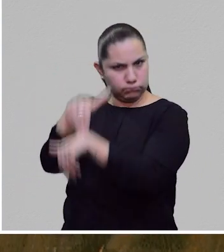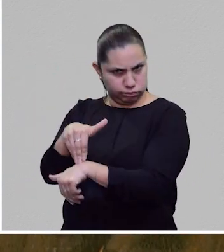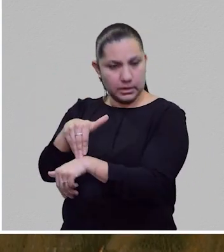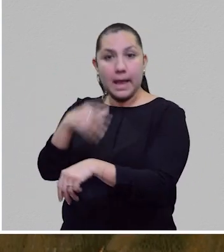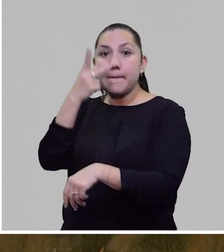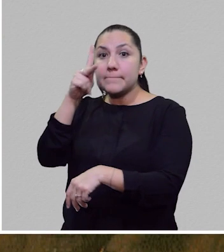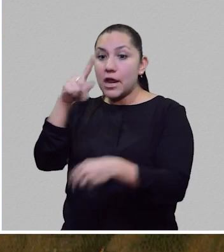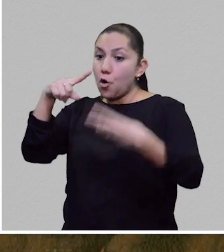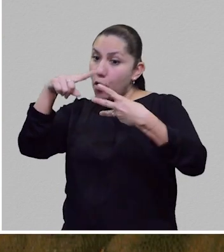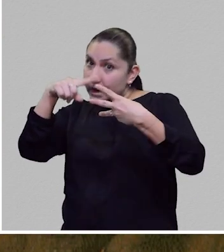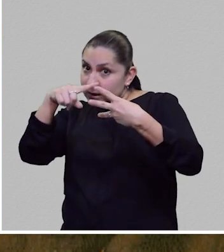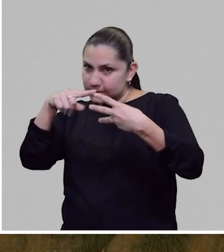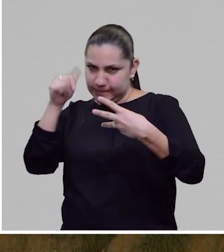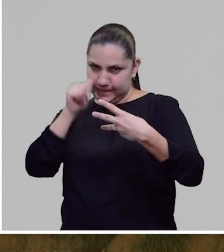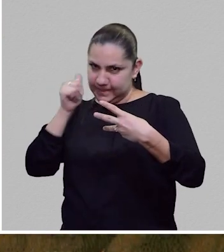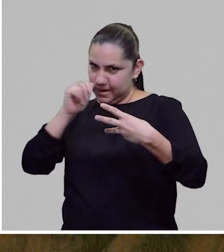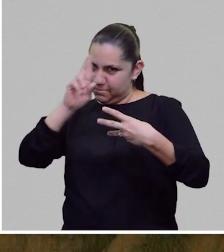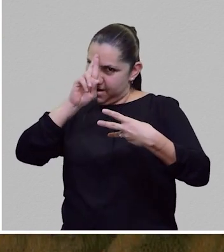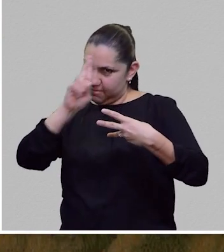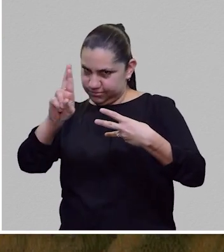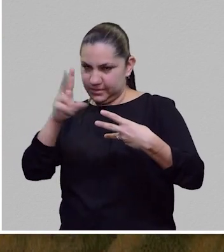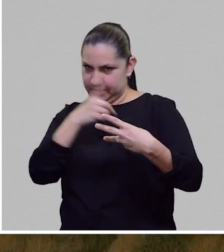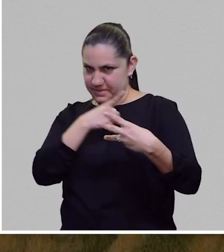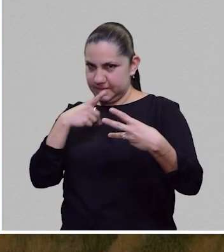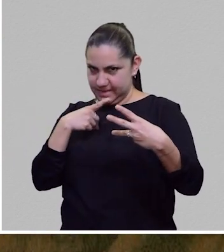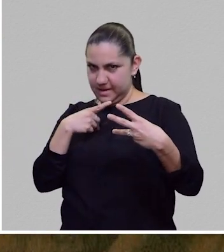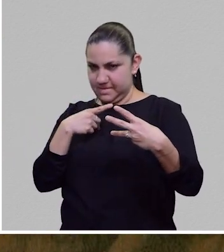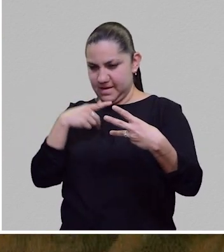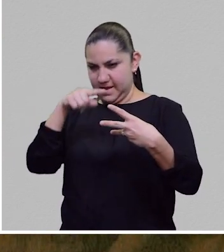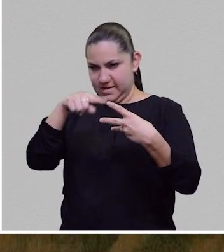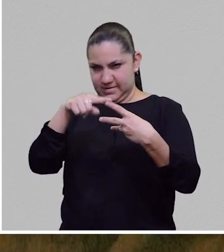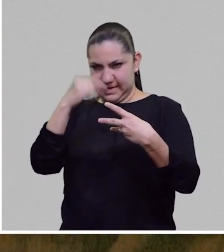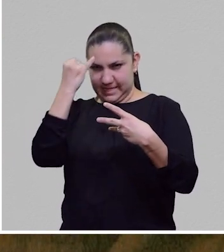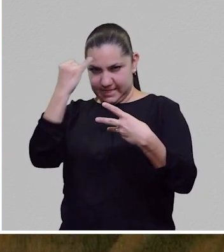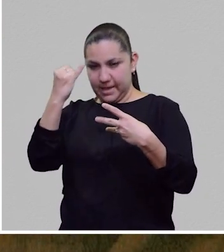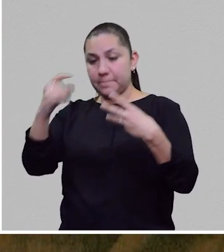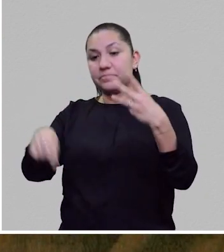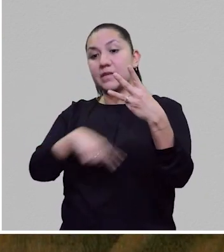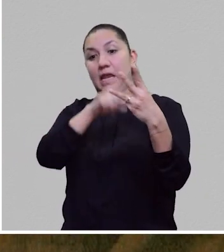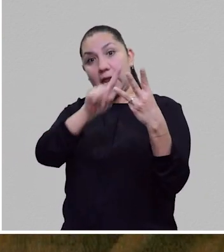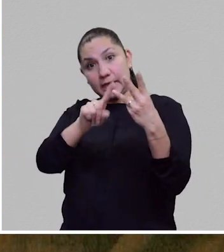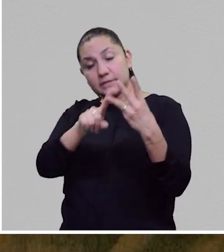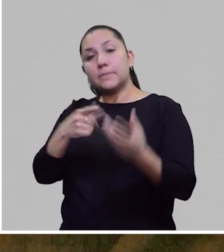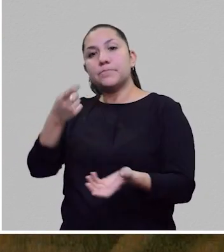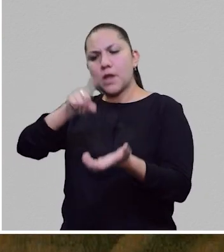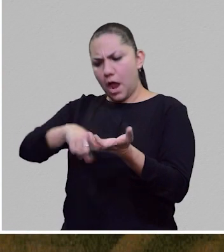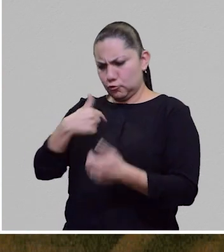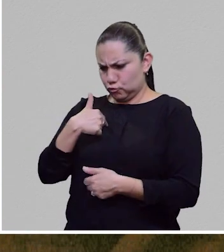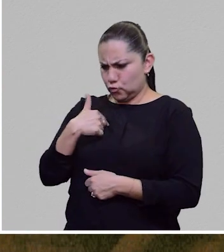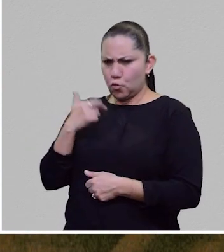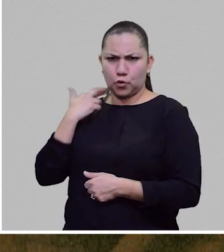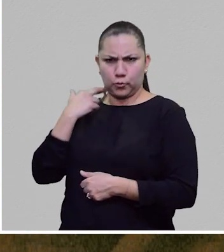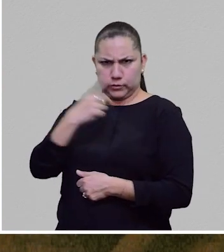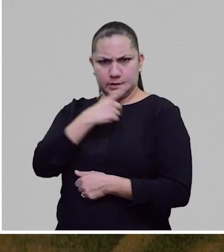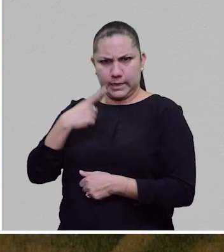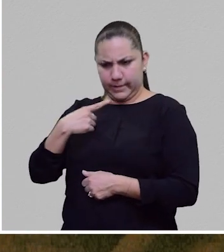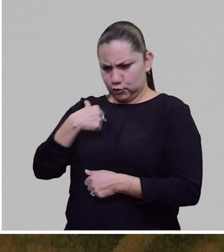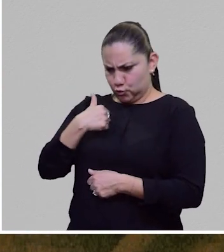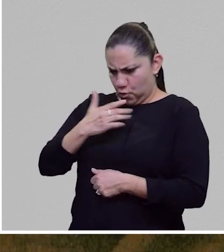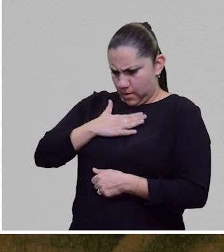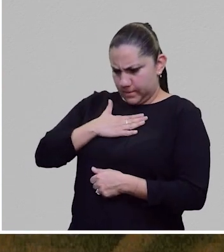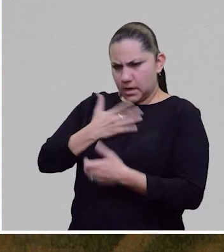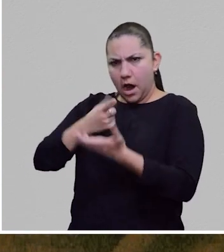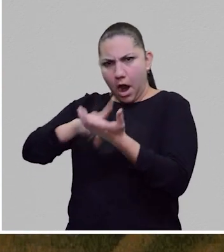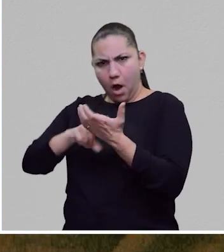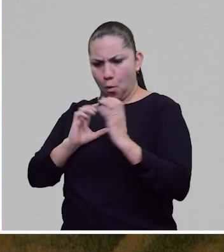es que un... el robot debe proteger su propia existencia siempre y cuando no entre en conflicto